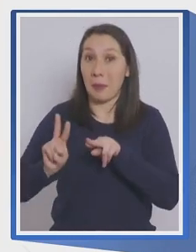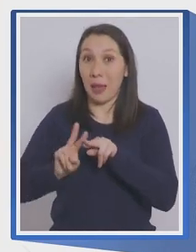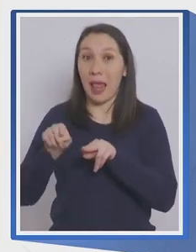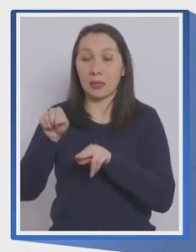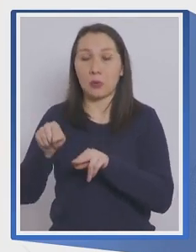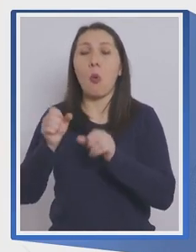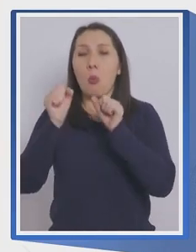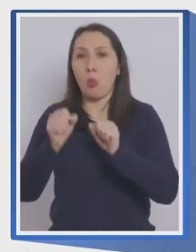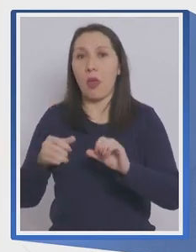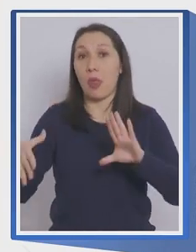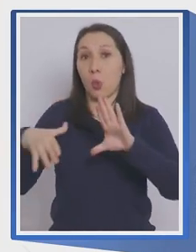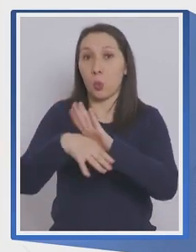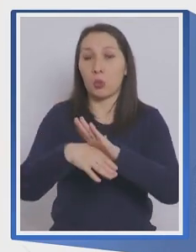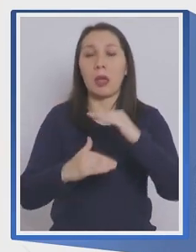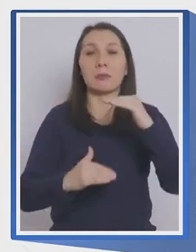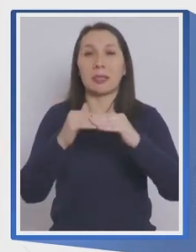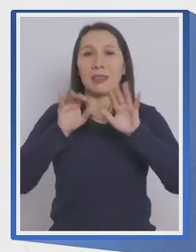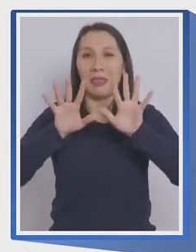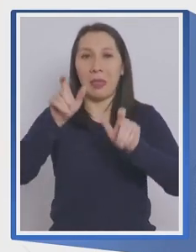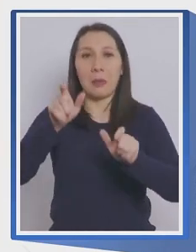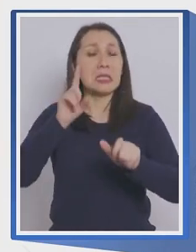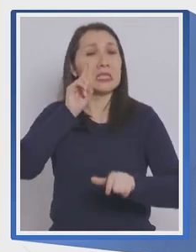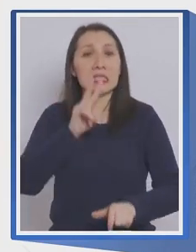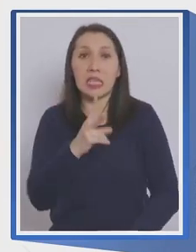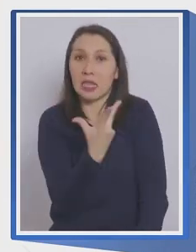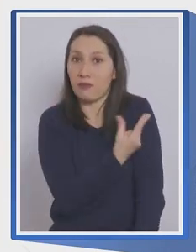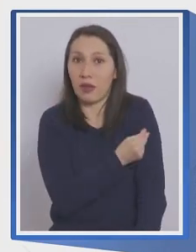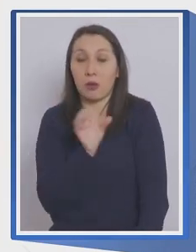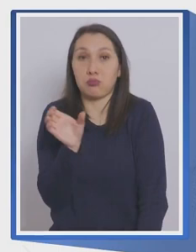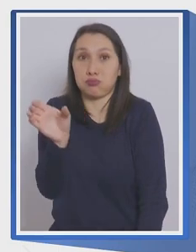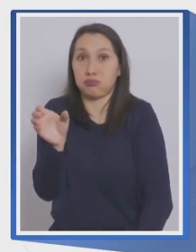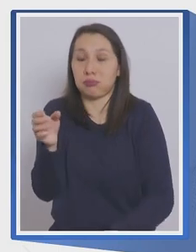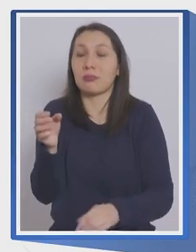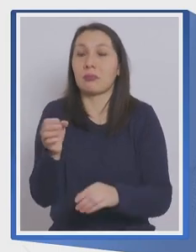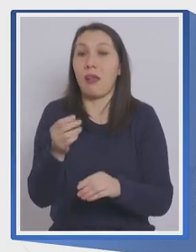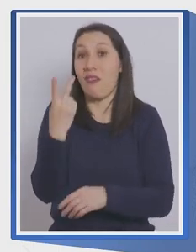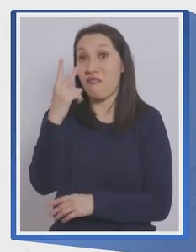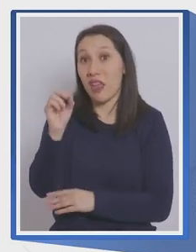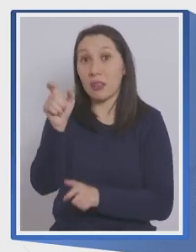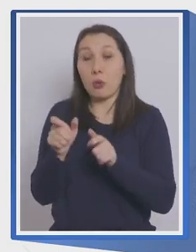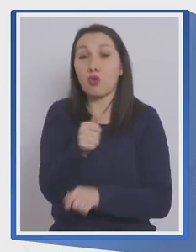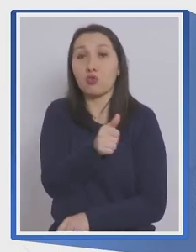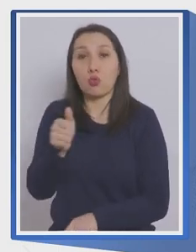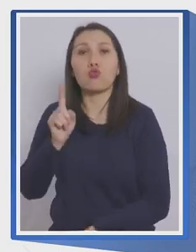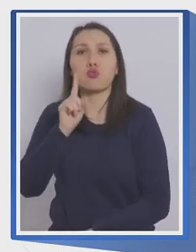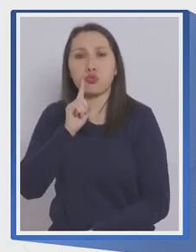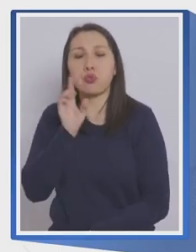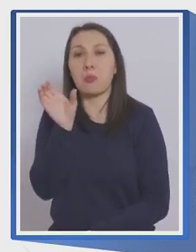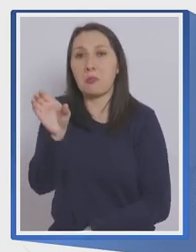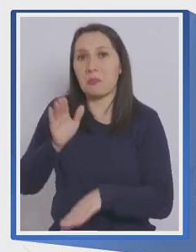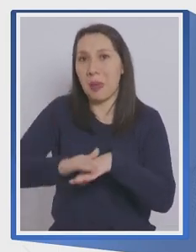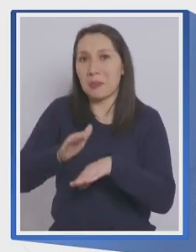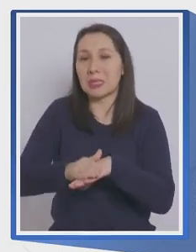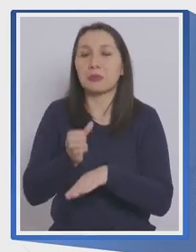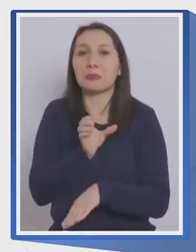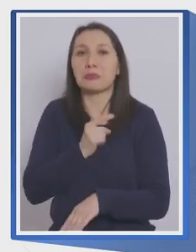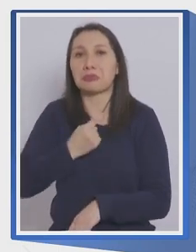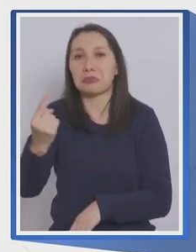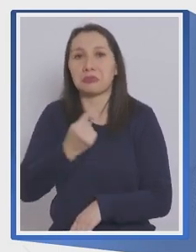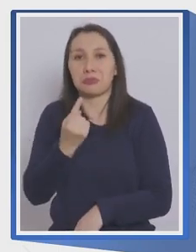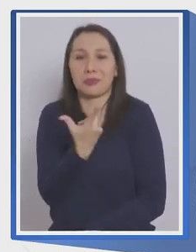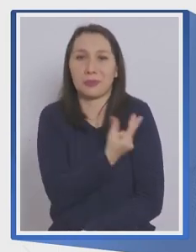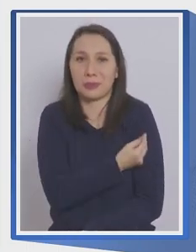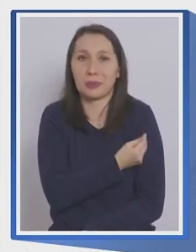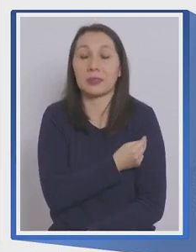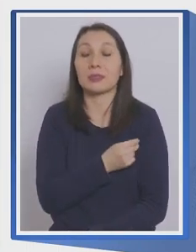reunir un máximo de 10 personas sin pase de movilidad y 20 si todos cuentan con él. Finalmente,